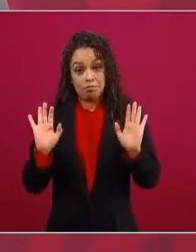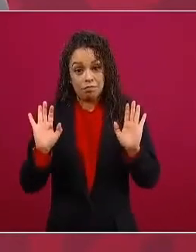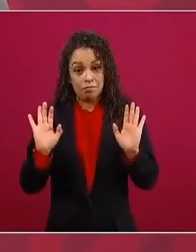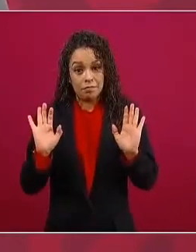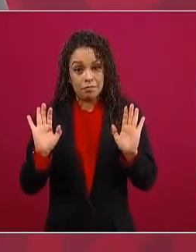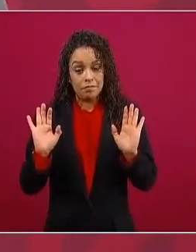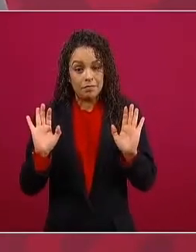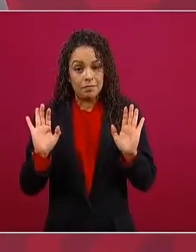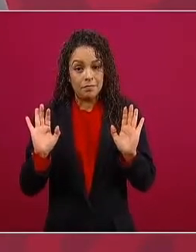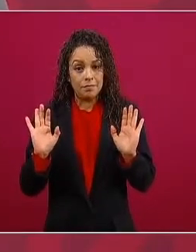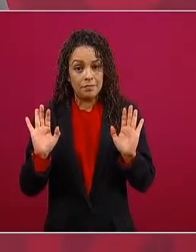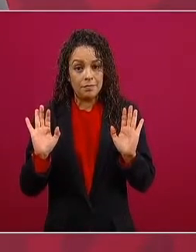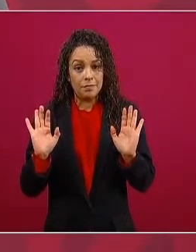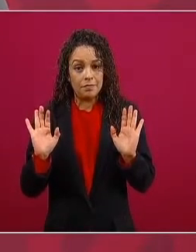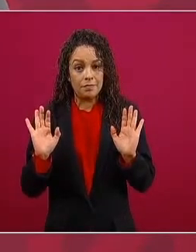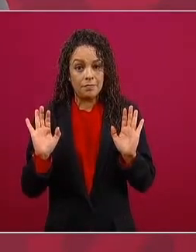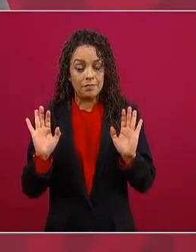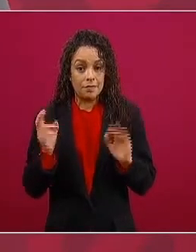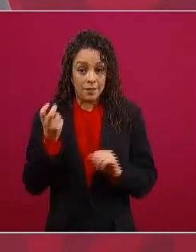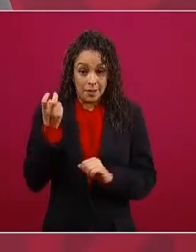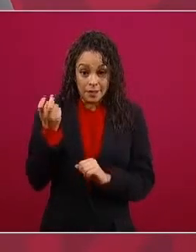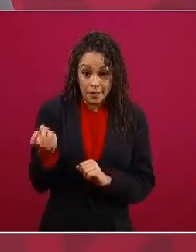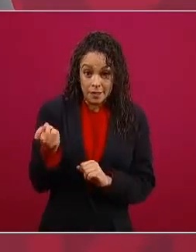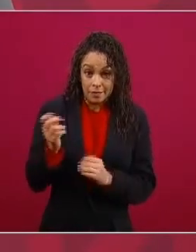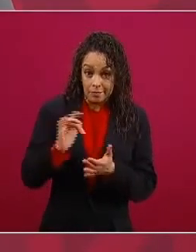este llevó